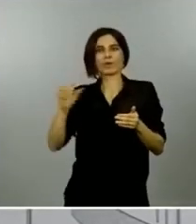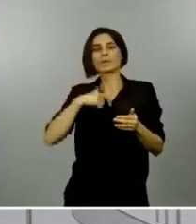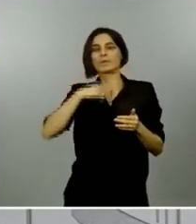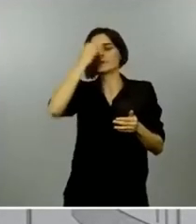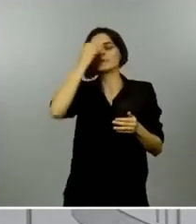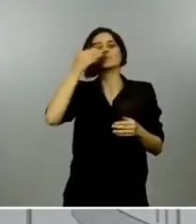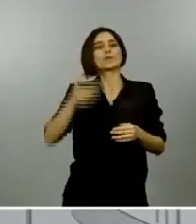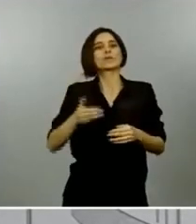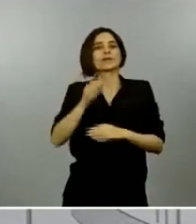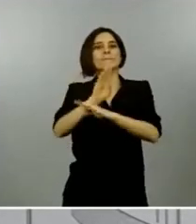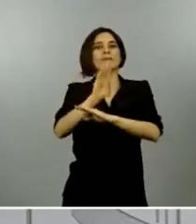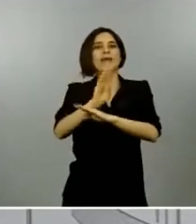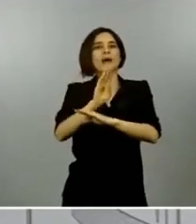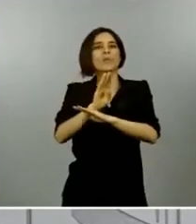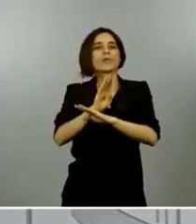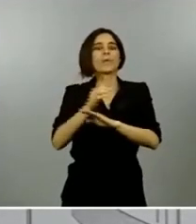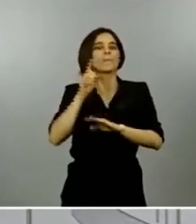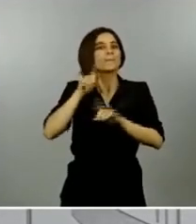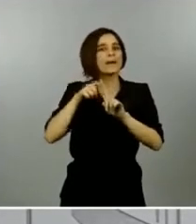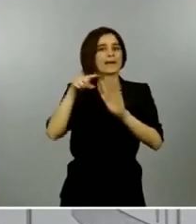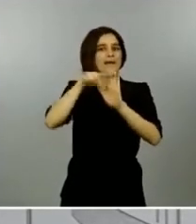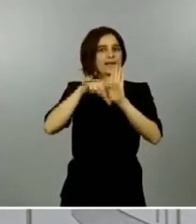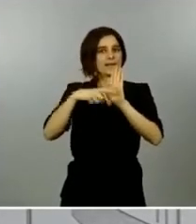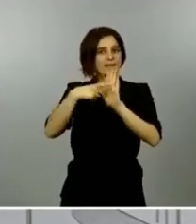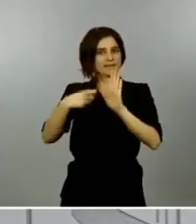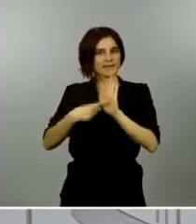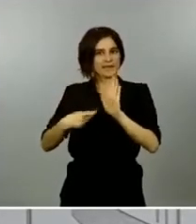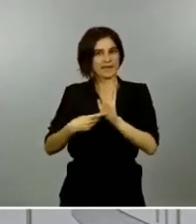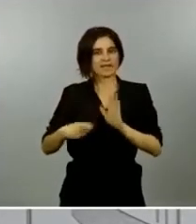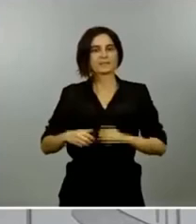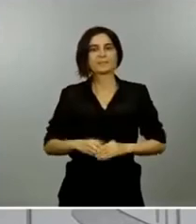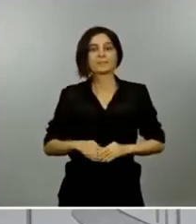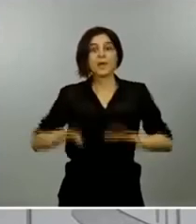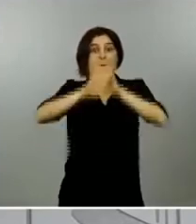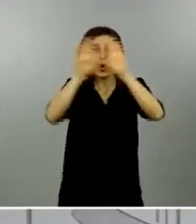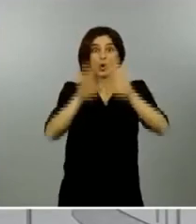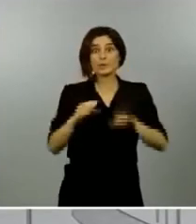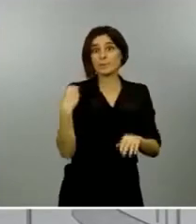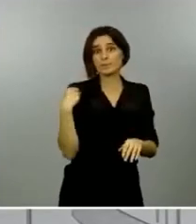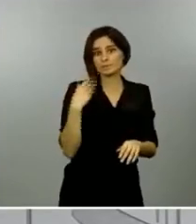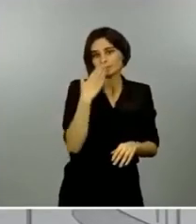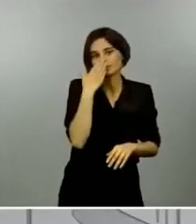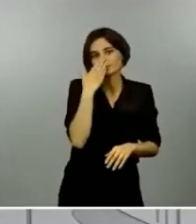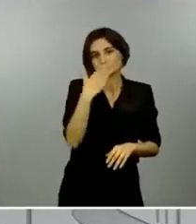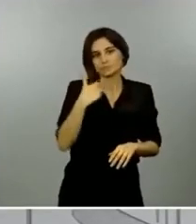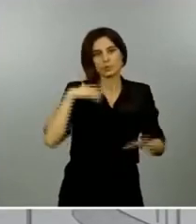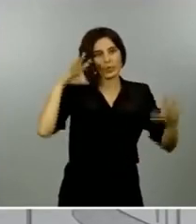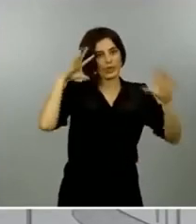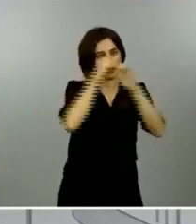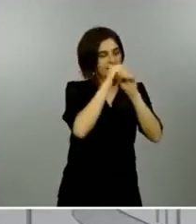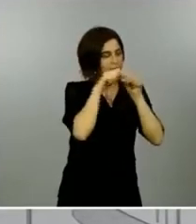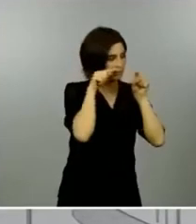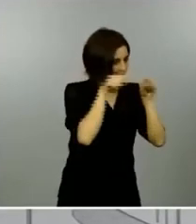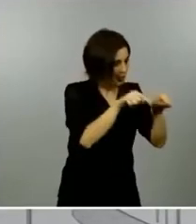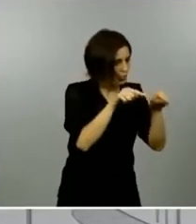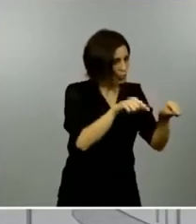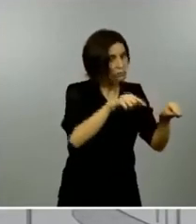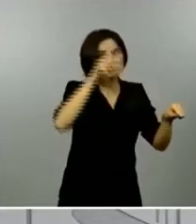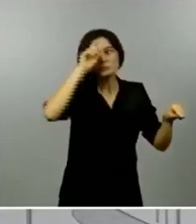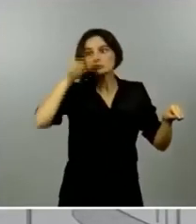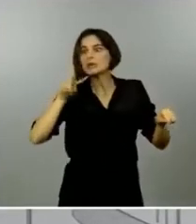desescaladas y respecto a la última de las cuestiones honestamente yo estoy centrado en lo que estoy centrado y no tenía conocimiento de ese Twitter